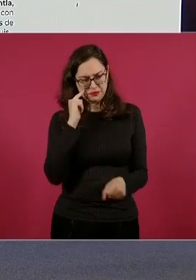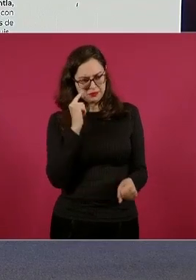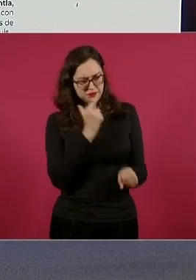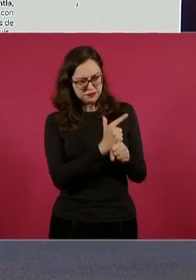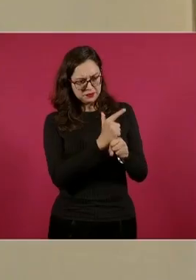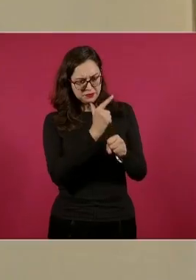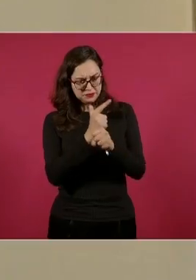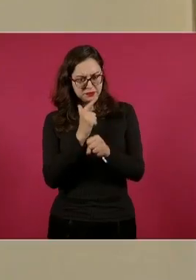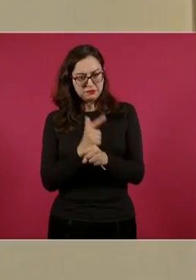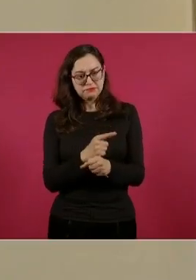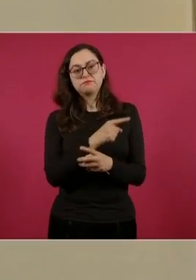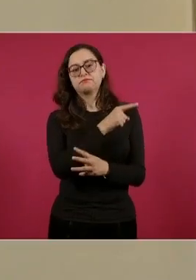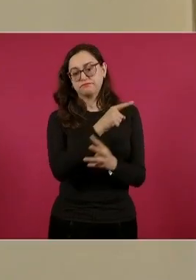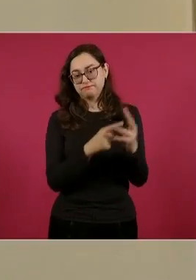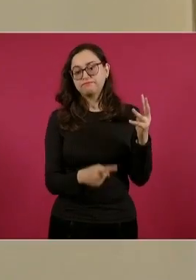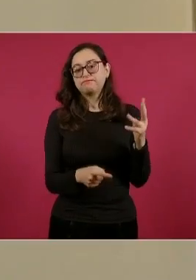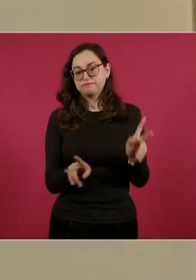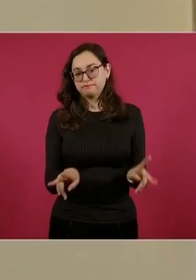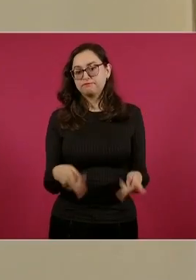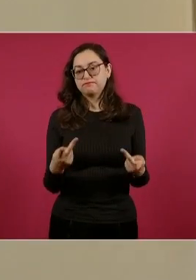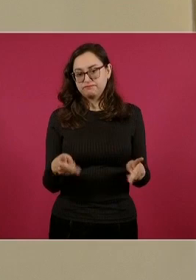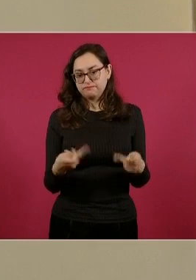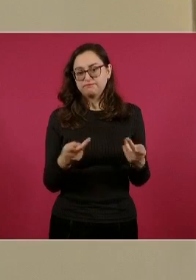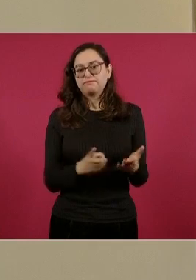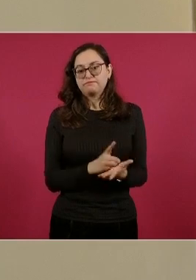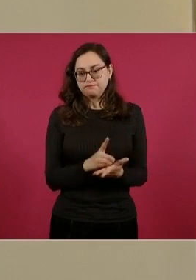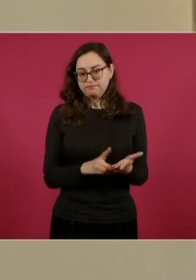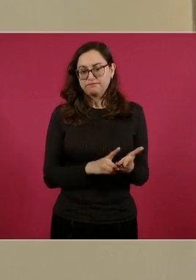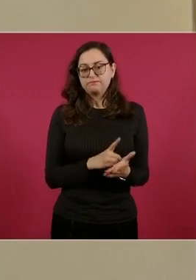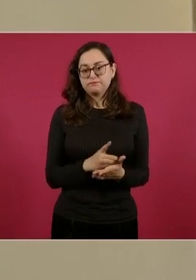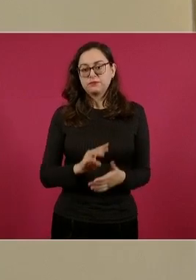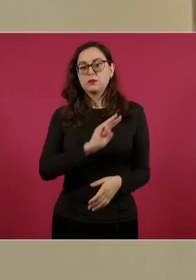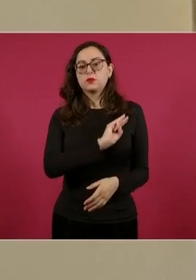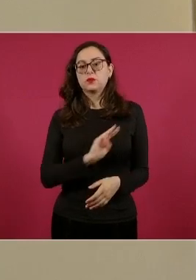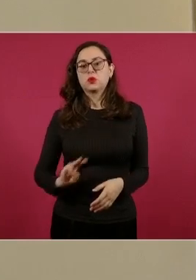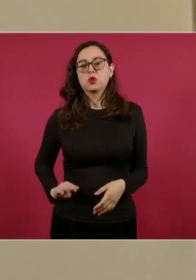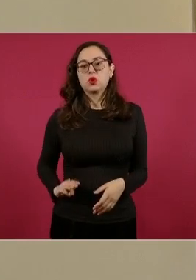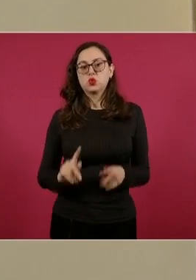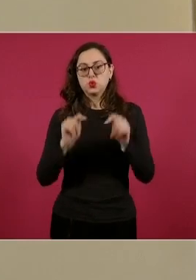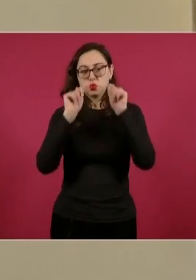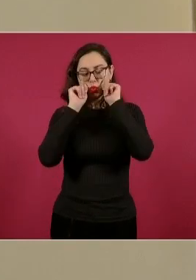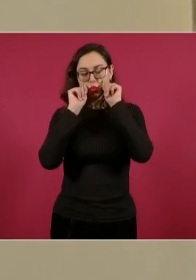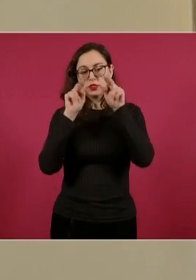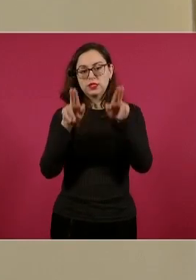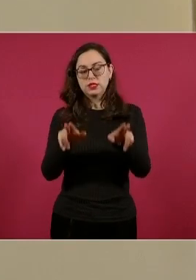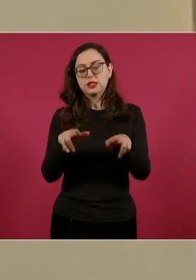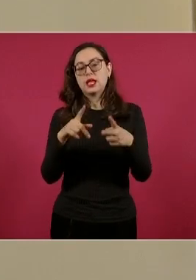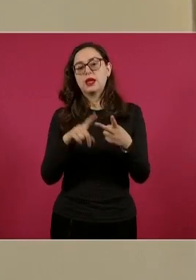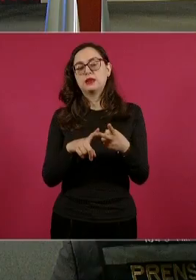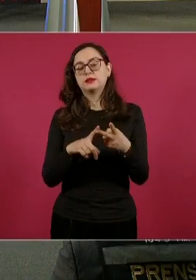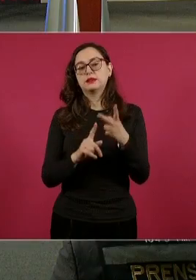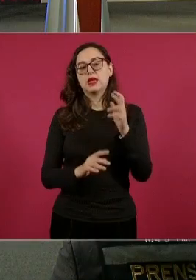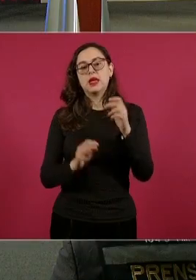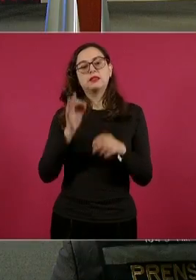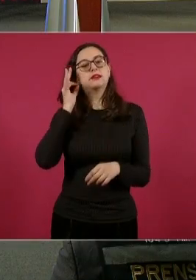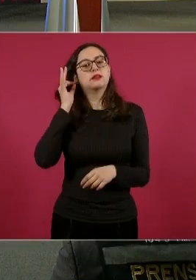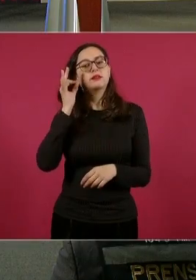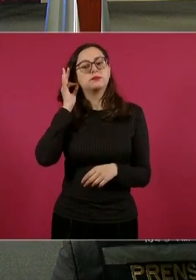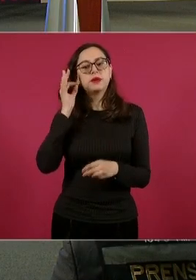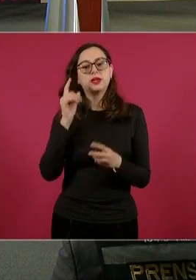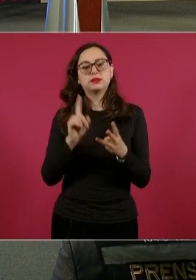como distribuidores de droga y generaciones de violencia en los municipios de Tultitlán, Tlalnepantla, Naucalpan y